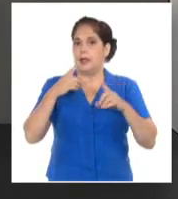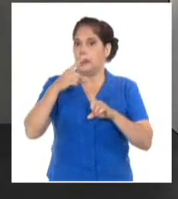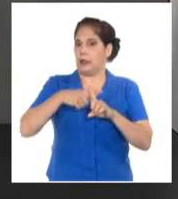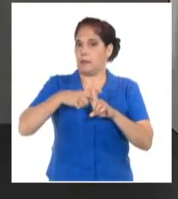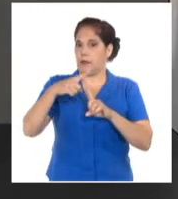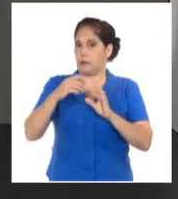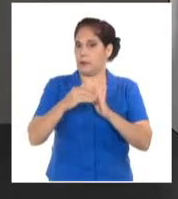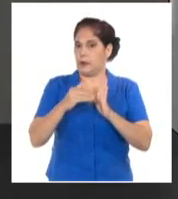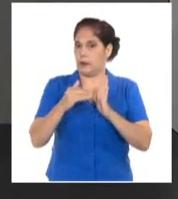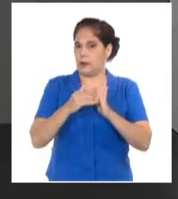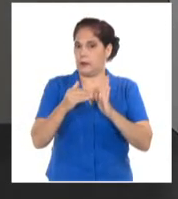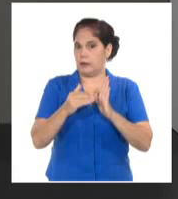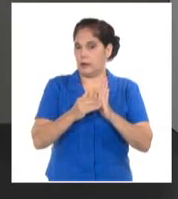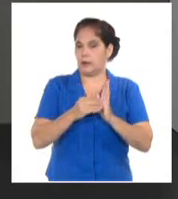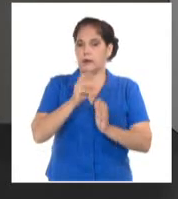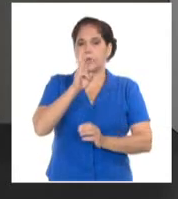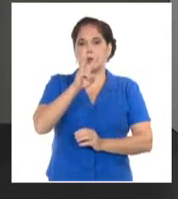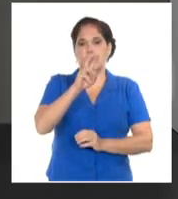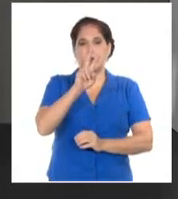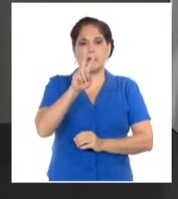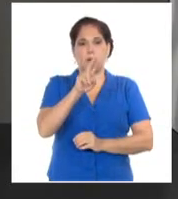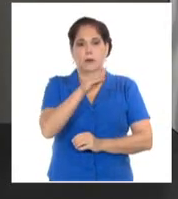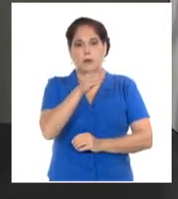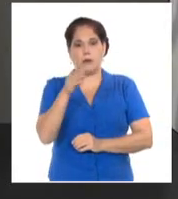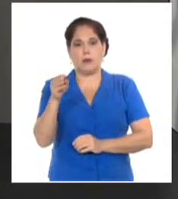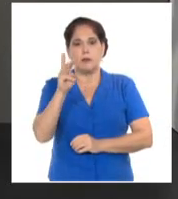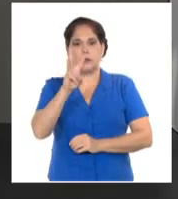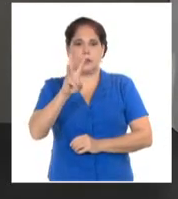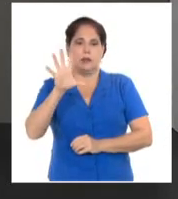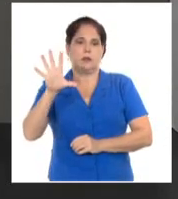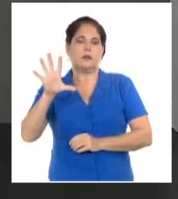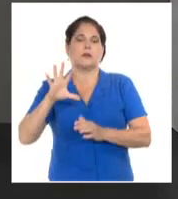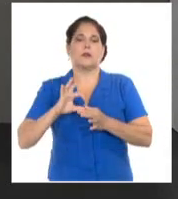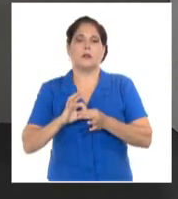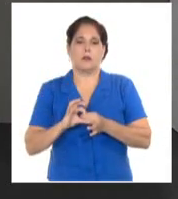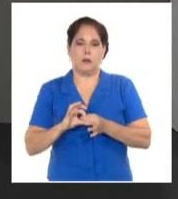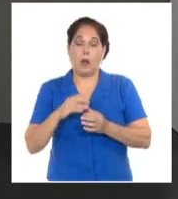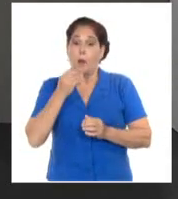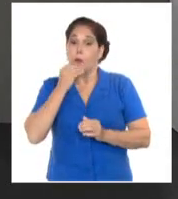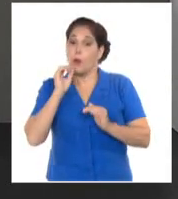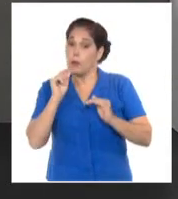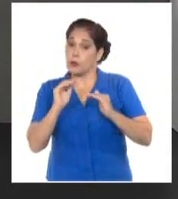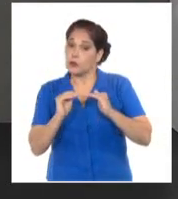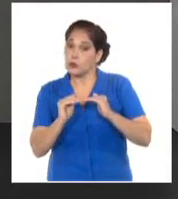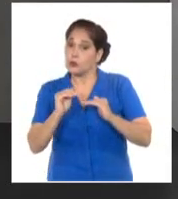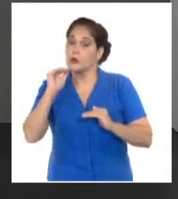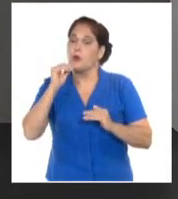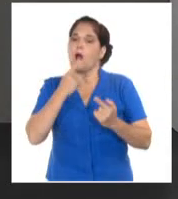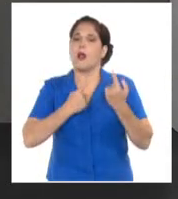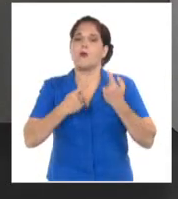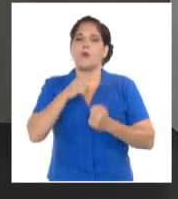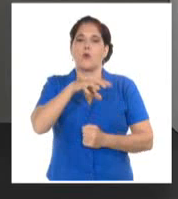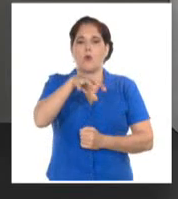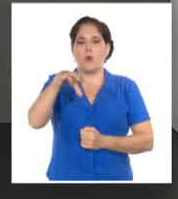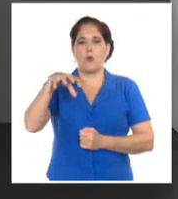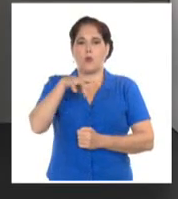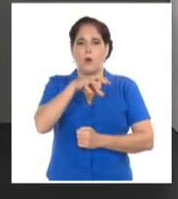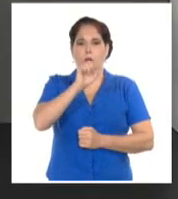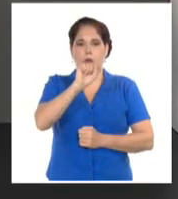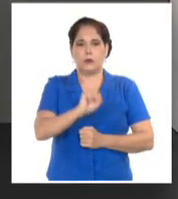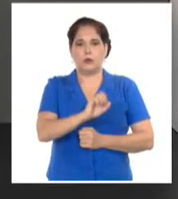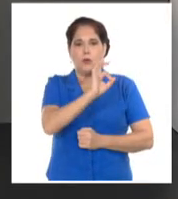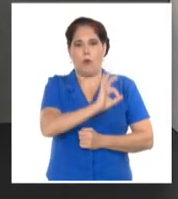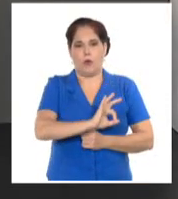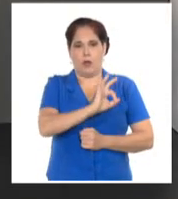tarde que alcanzarán valores entre 32 y 35 grados Celsius podrán ser superiores en algunas localidades del sur oriental.